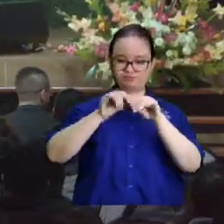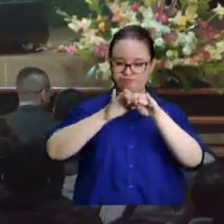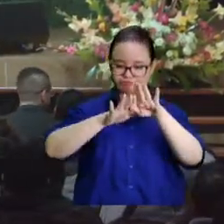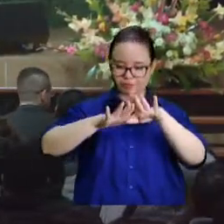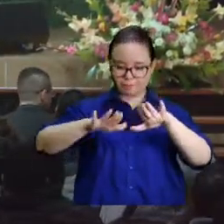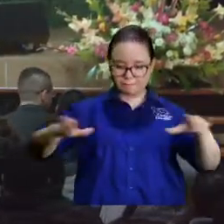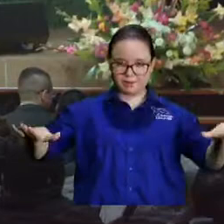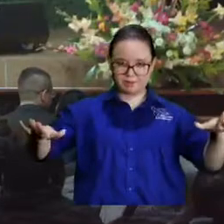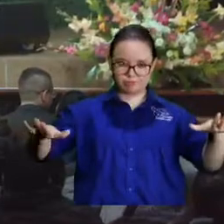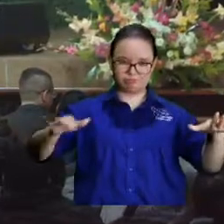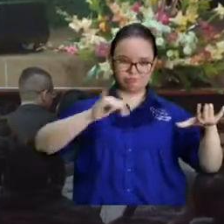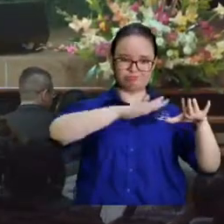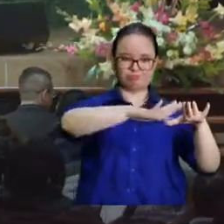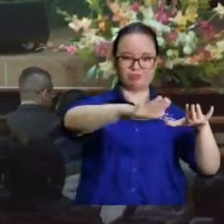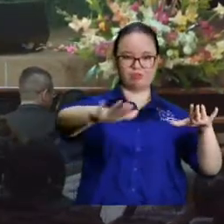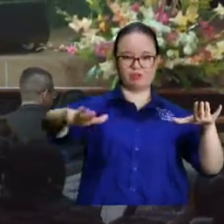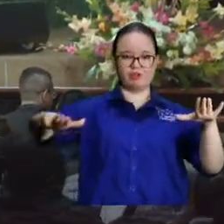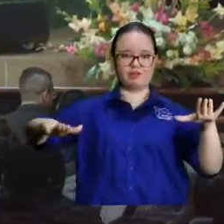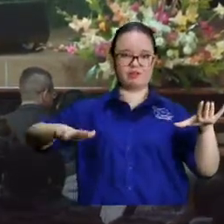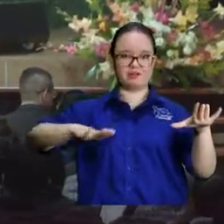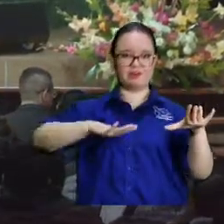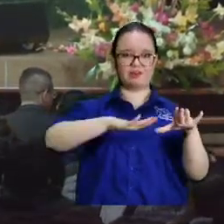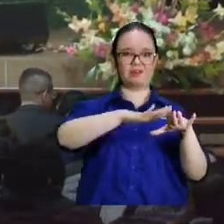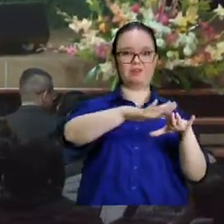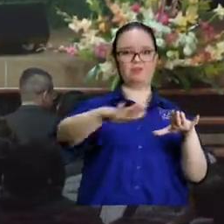que es redondo pero plano